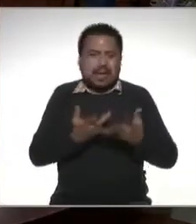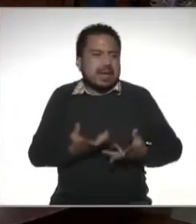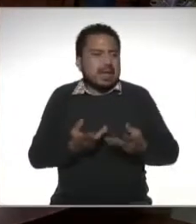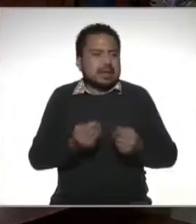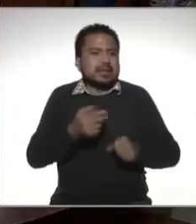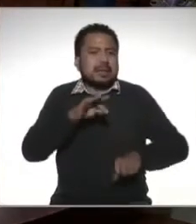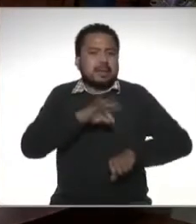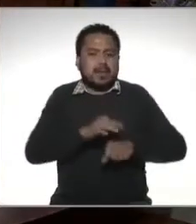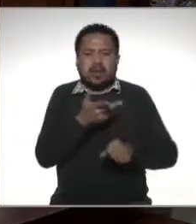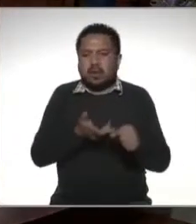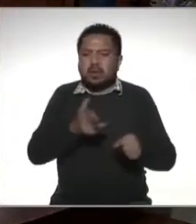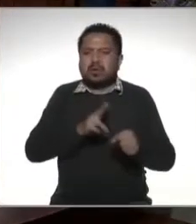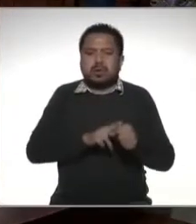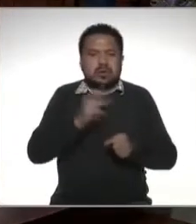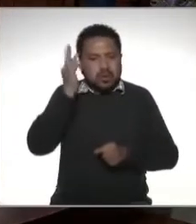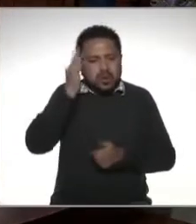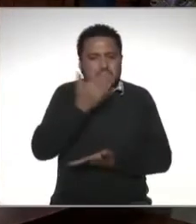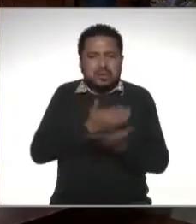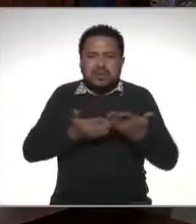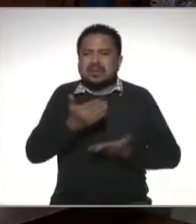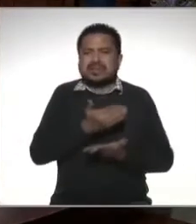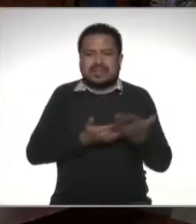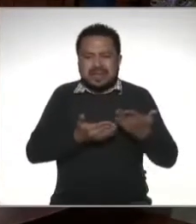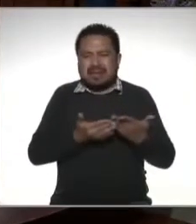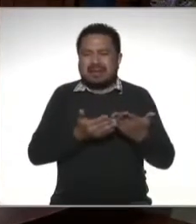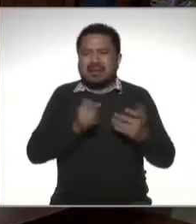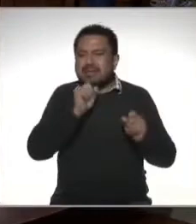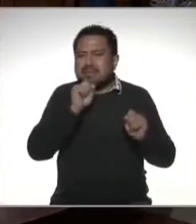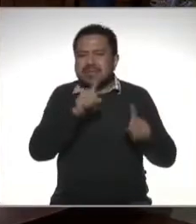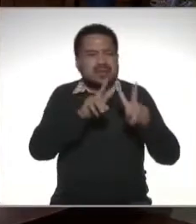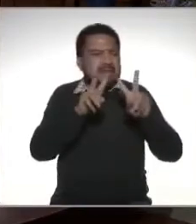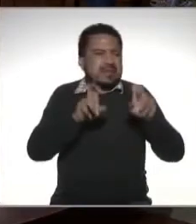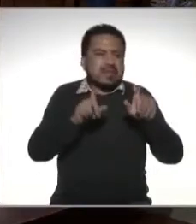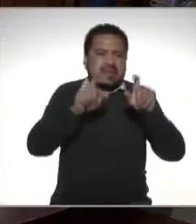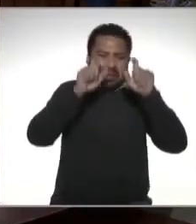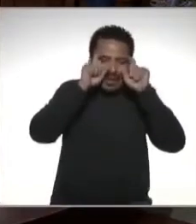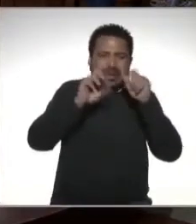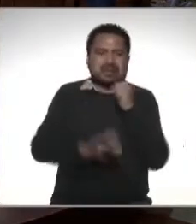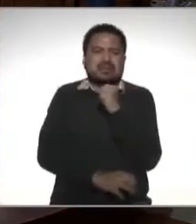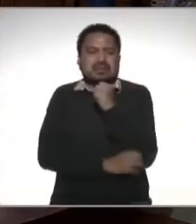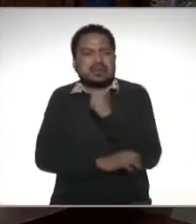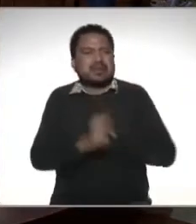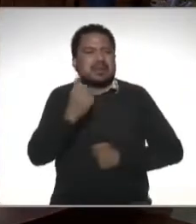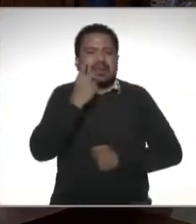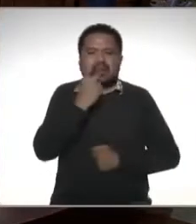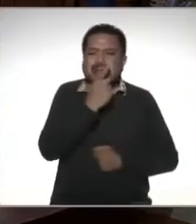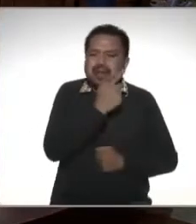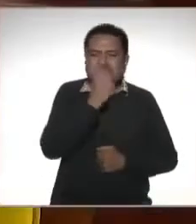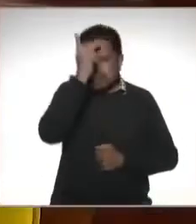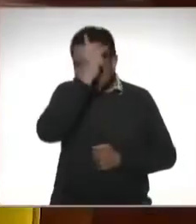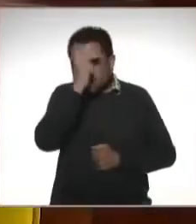médicos hospitalarios honorarios médicos decíamos inclusive el tema de los lentes prótesis psicólogos